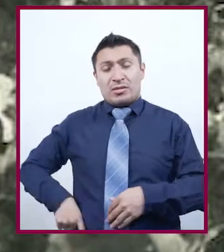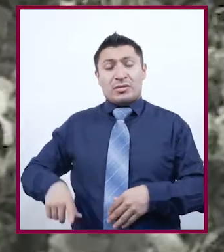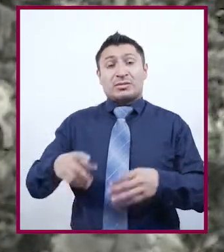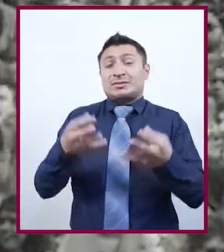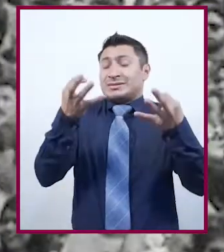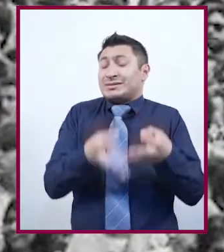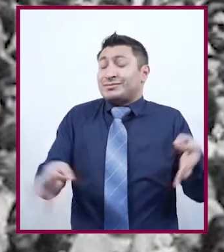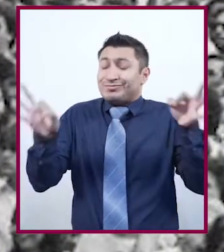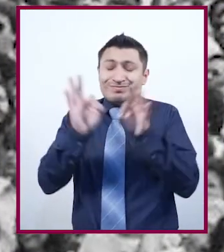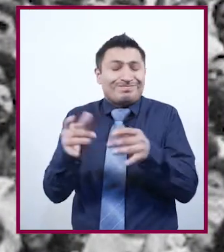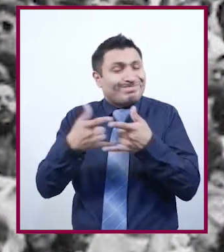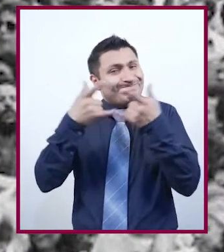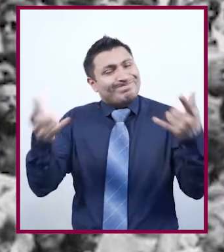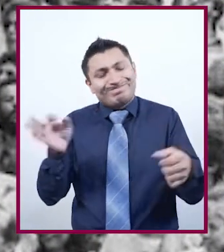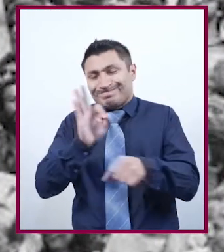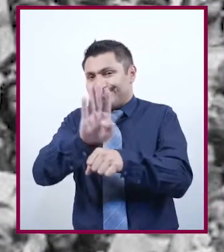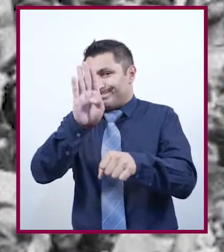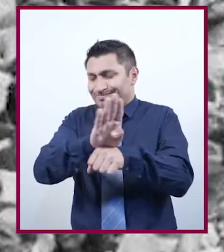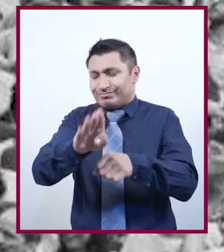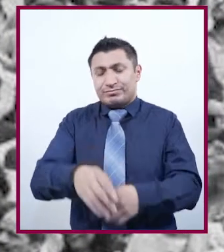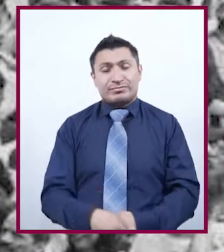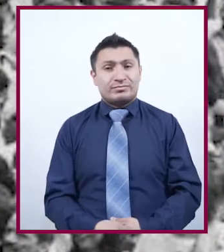huella en la memoria histórica de Brasil.